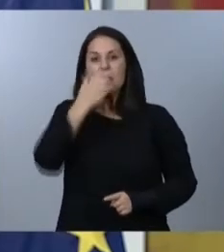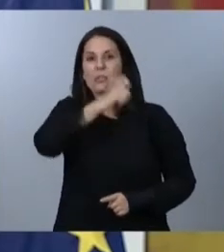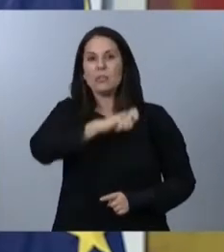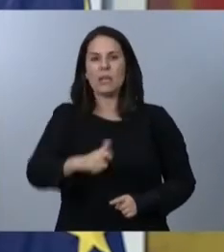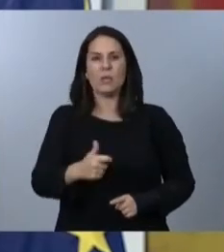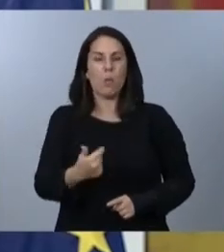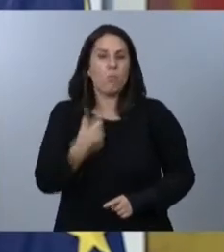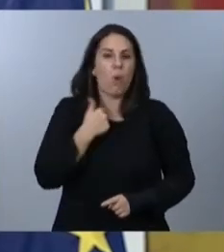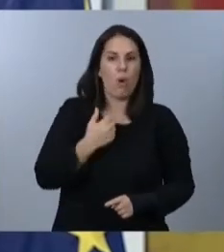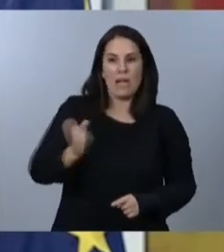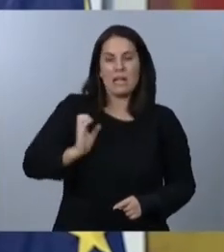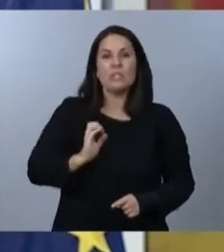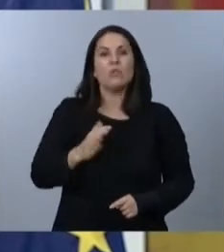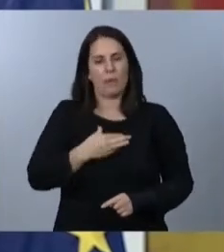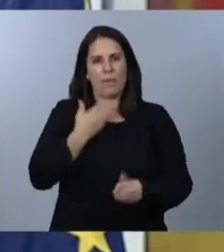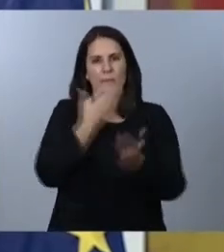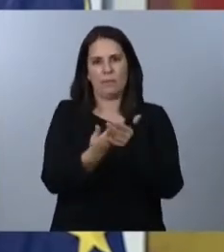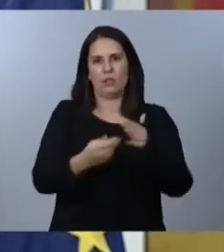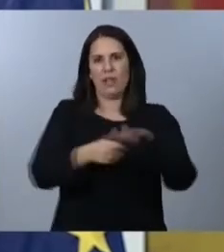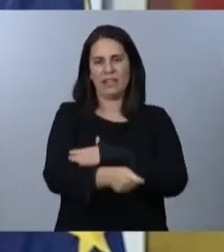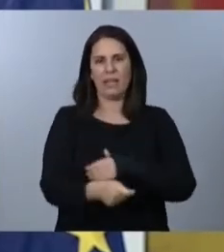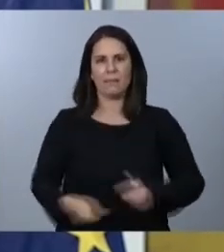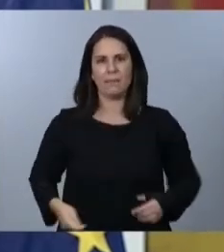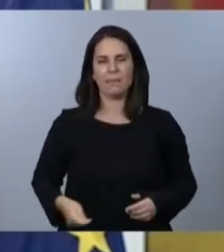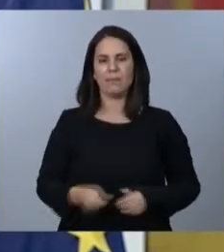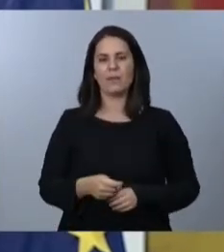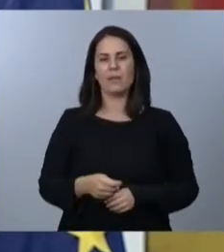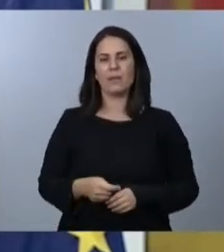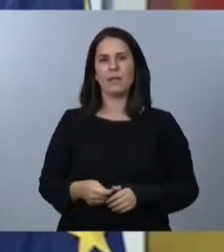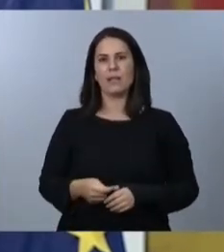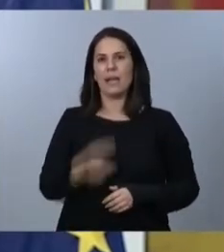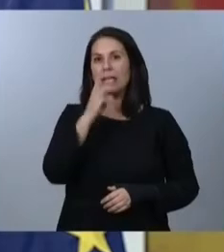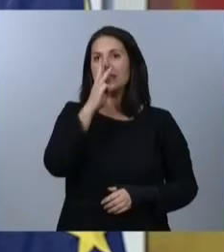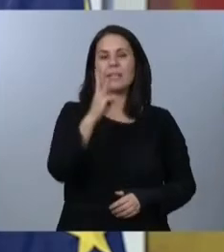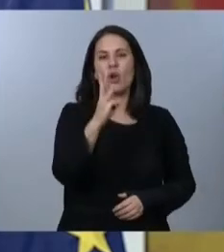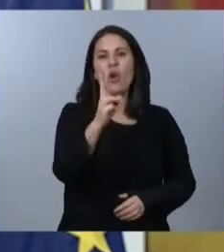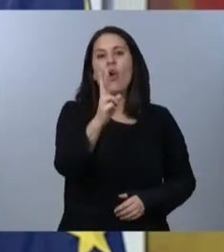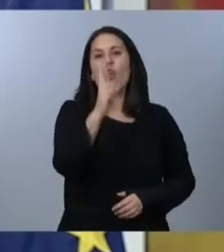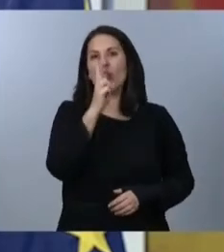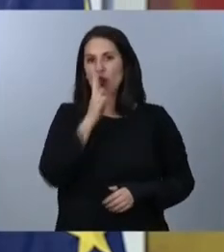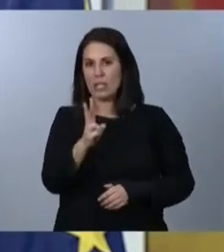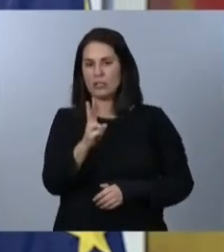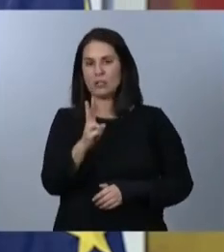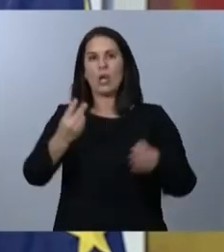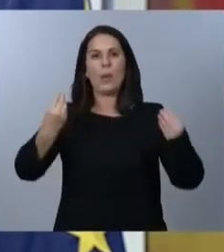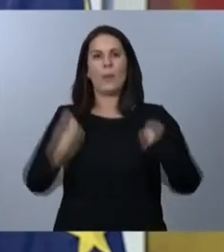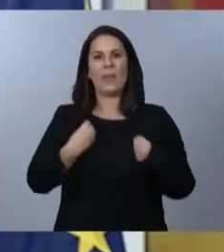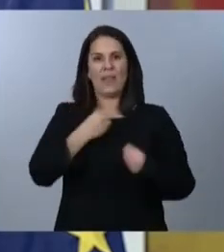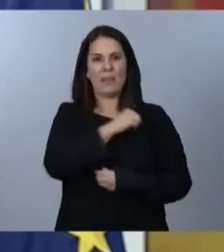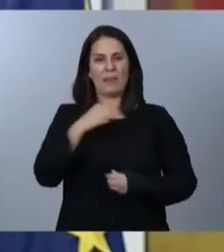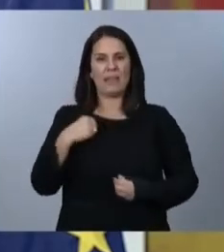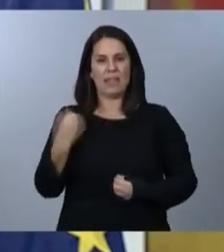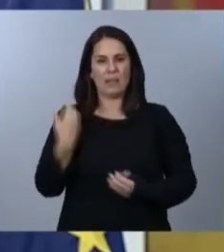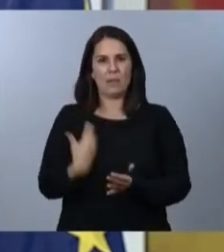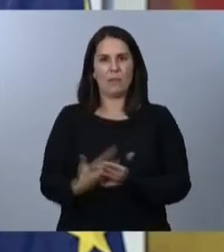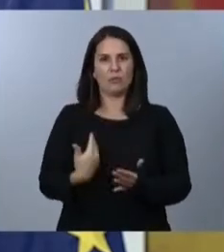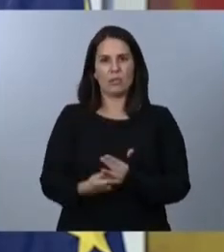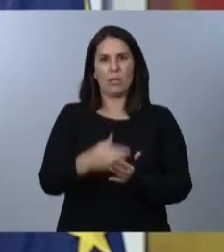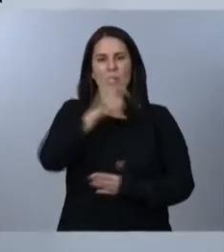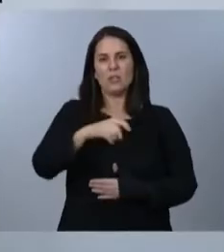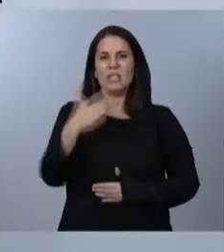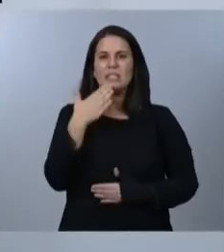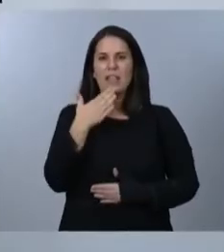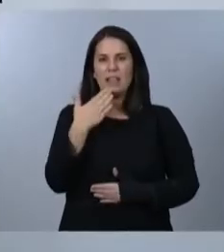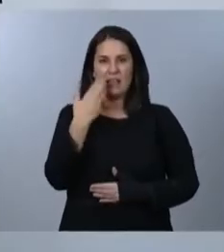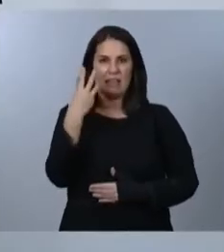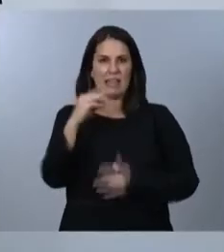ingresos. Reducimos de tres a dos años de vida independiente que deben demostrar las personas menores de 30 años para acceder